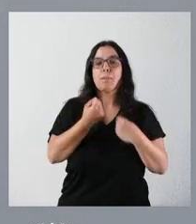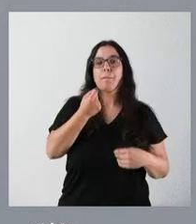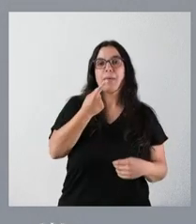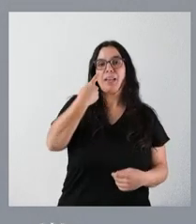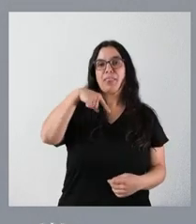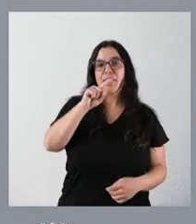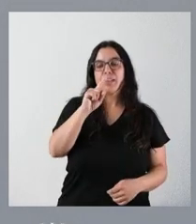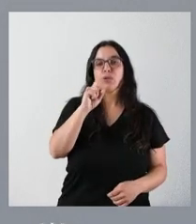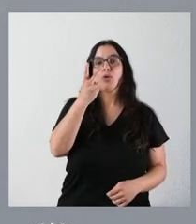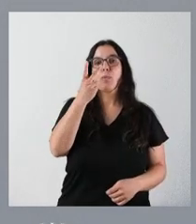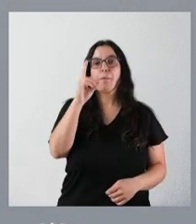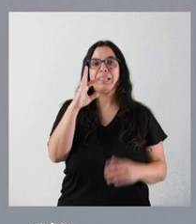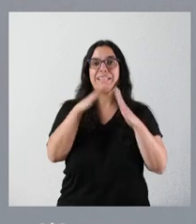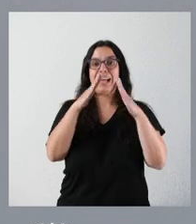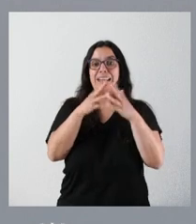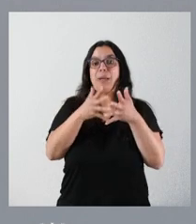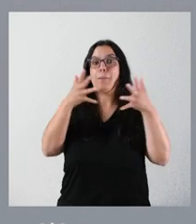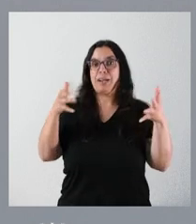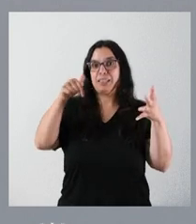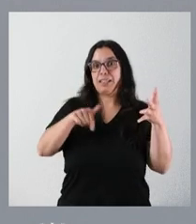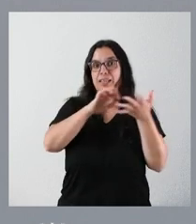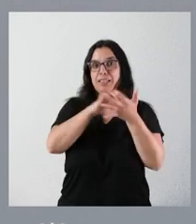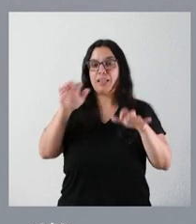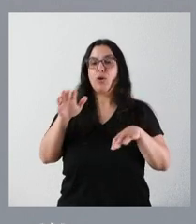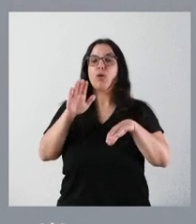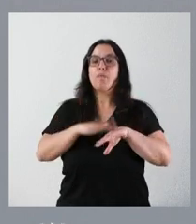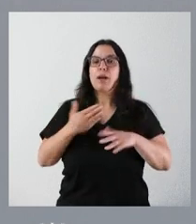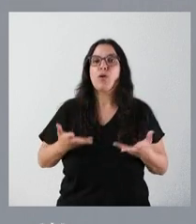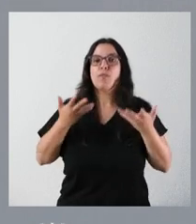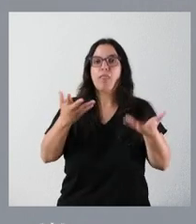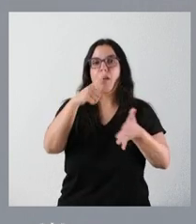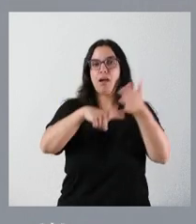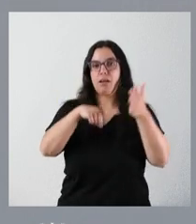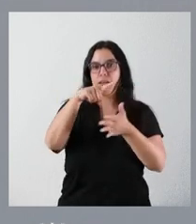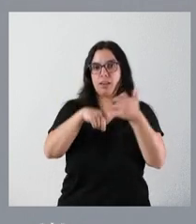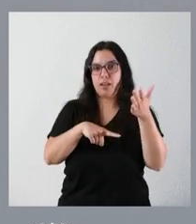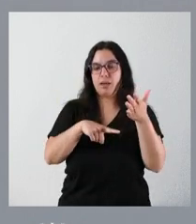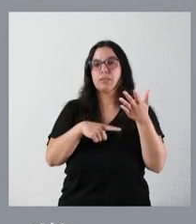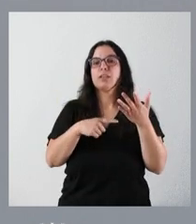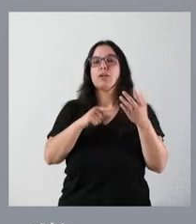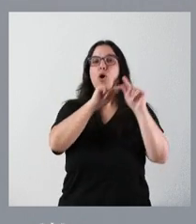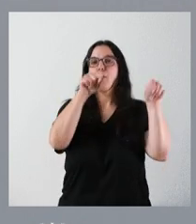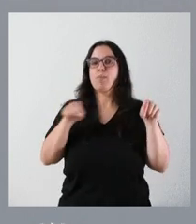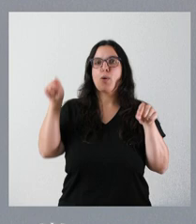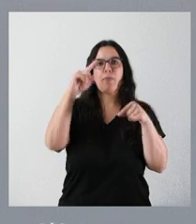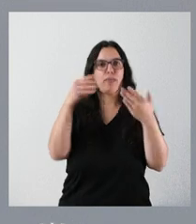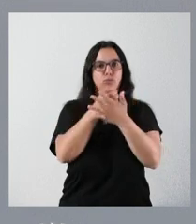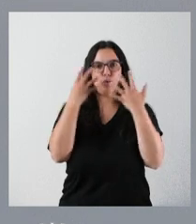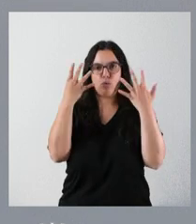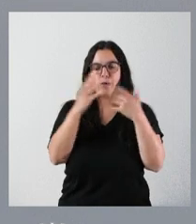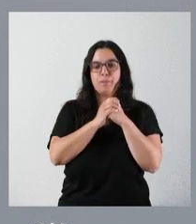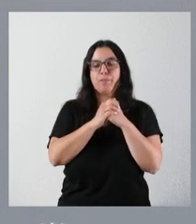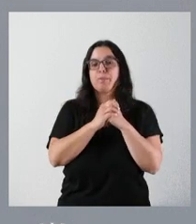casas más en Castilla y León destinadas a alquiler en las nueve provincias. Estamos hablando, por un lado,